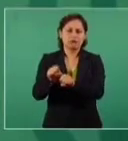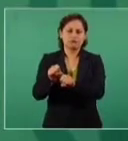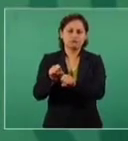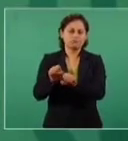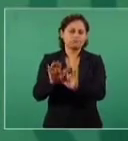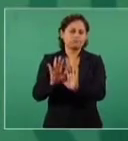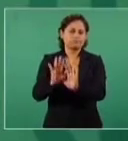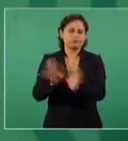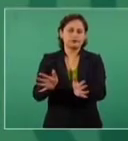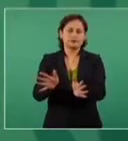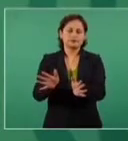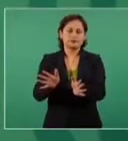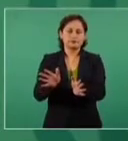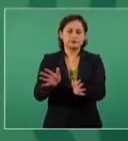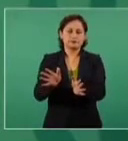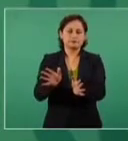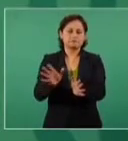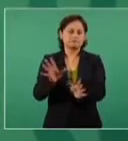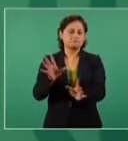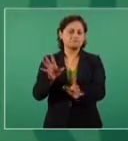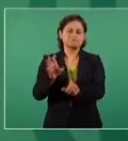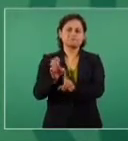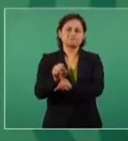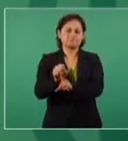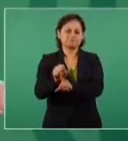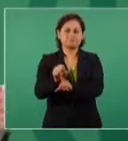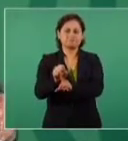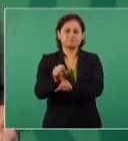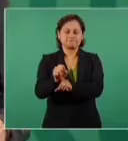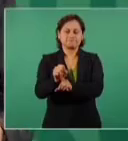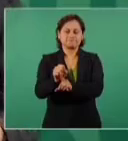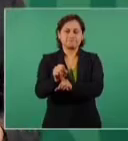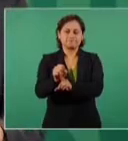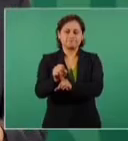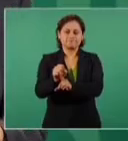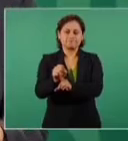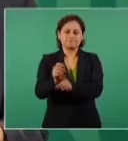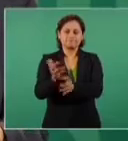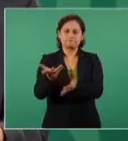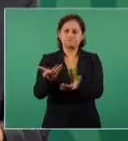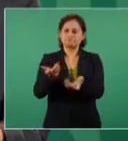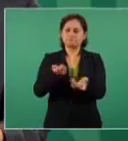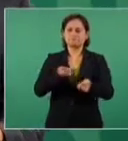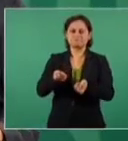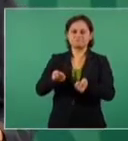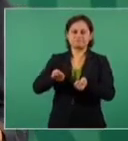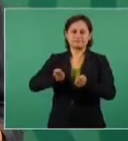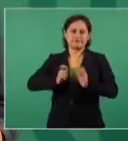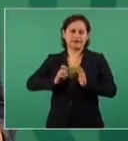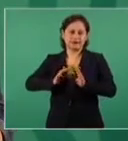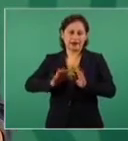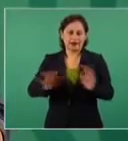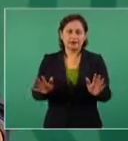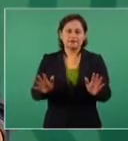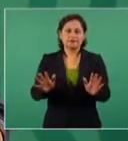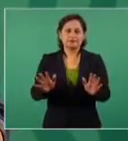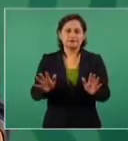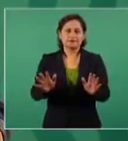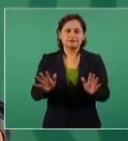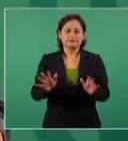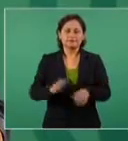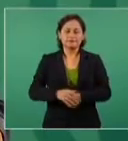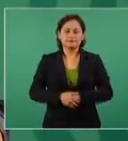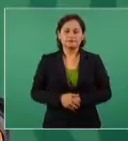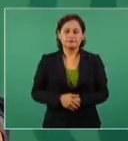para consolidar su dominio sin tener que